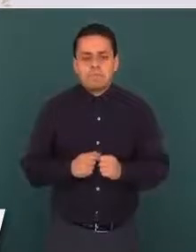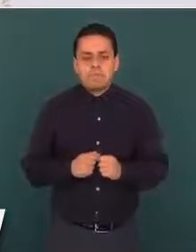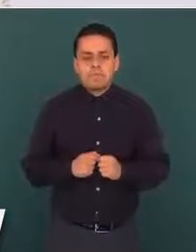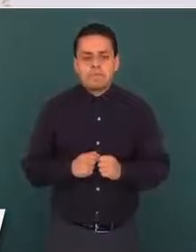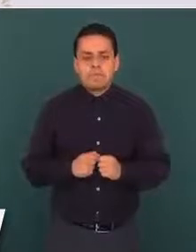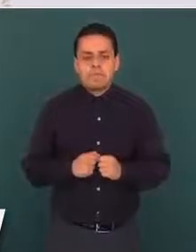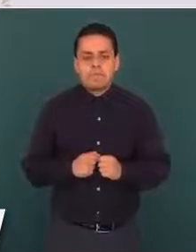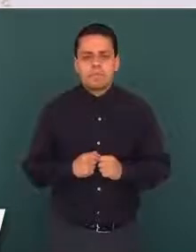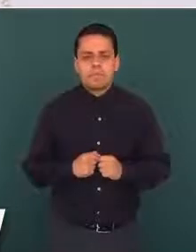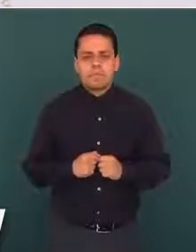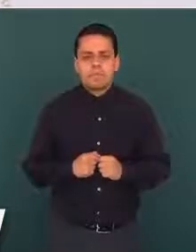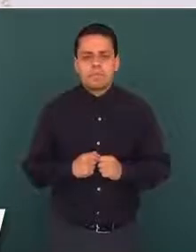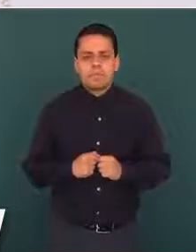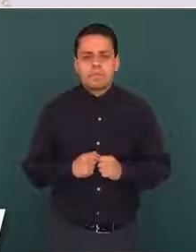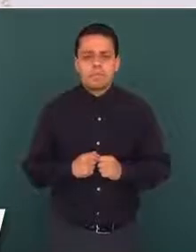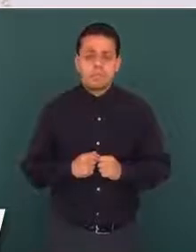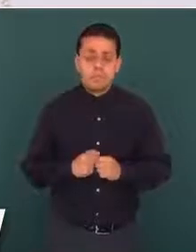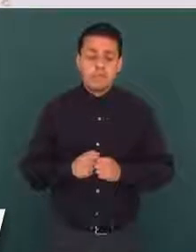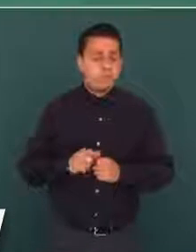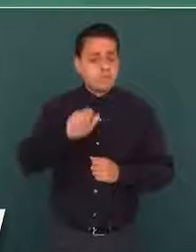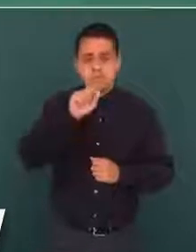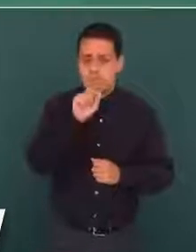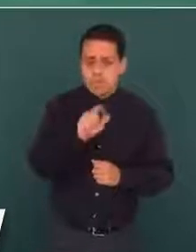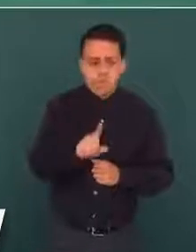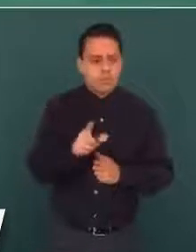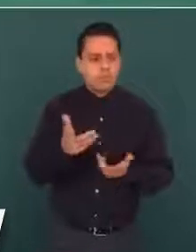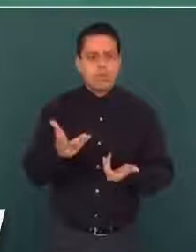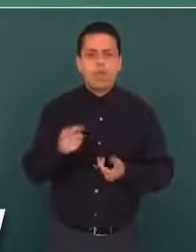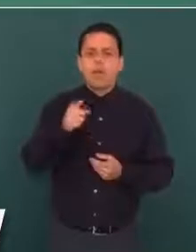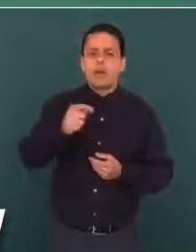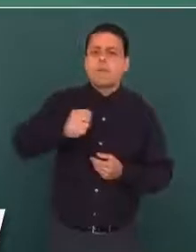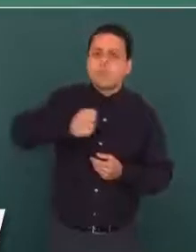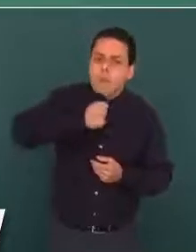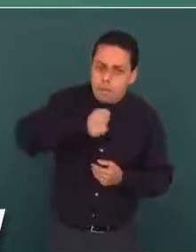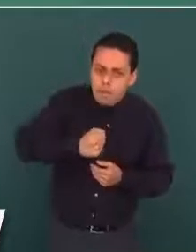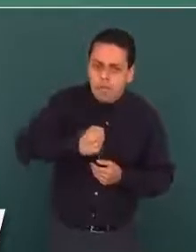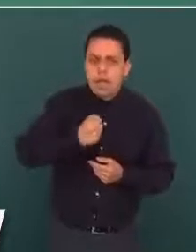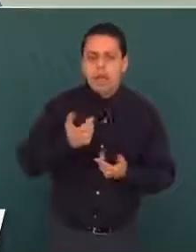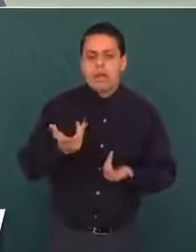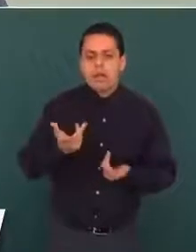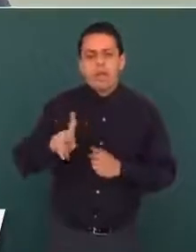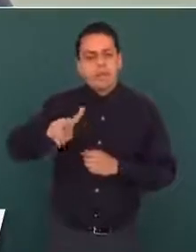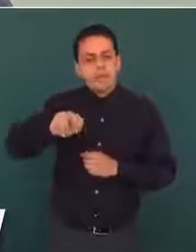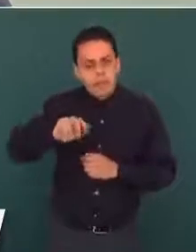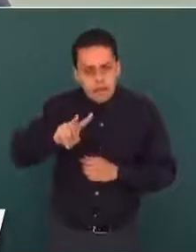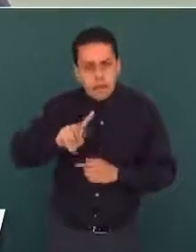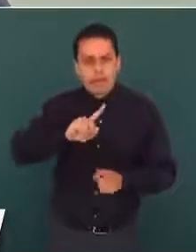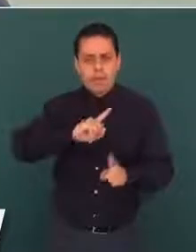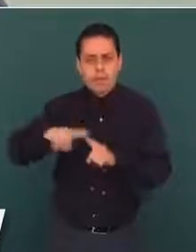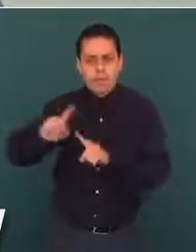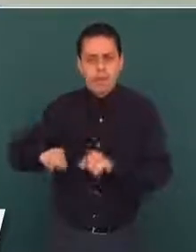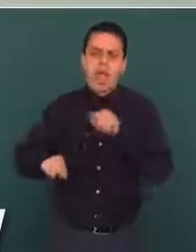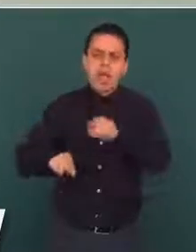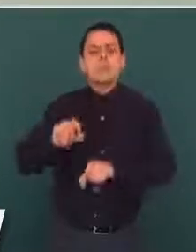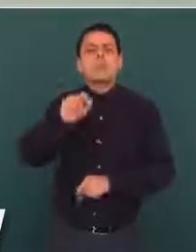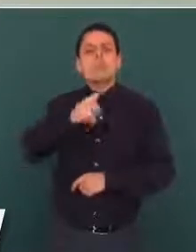Entonces, el mismo caso de los medios de comunicación, que ahí se denuncia